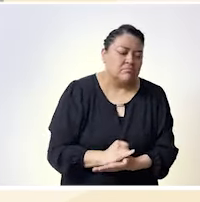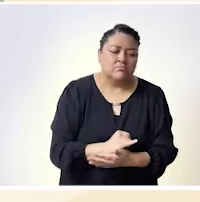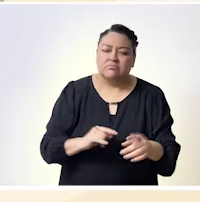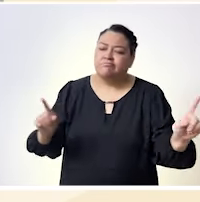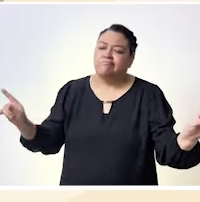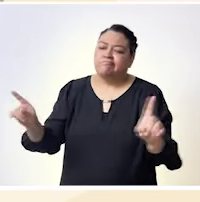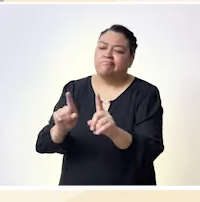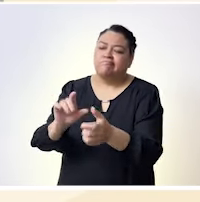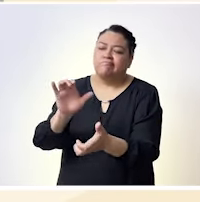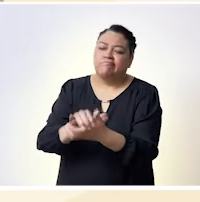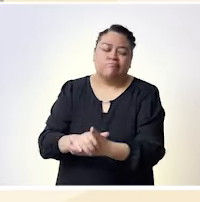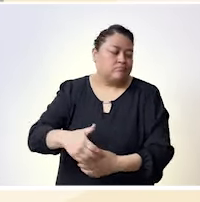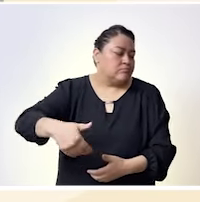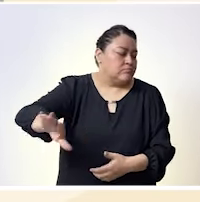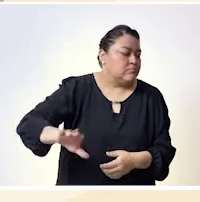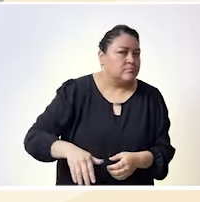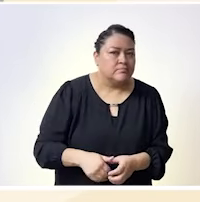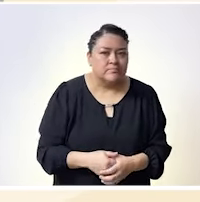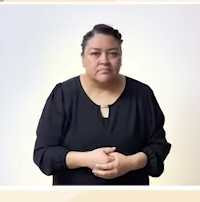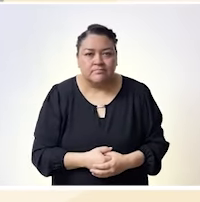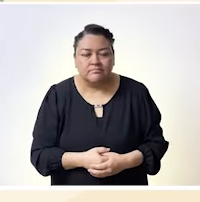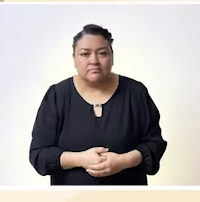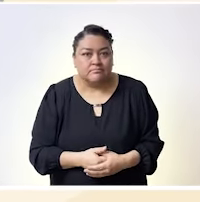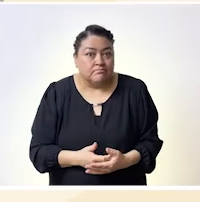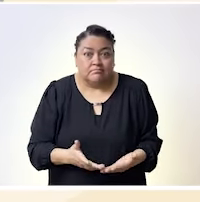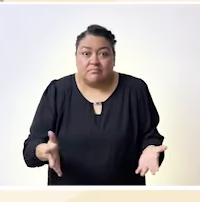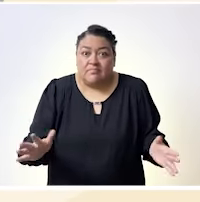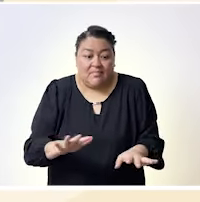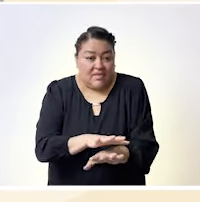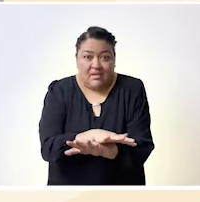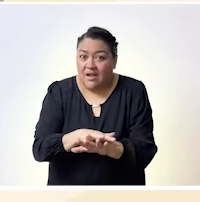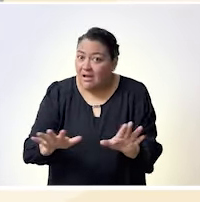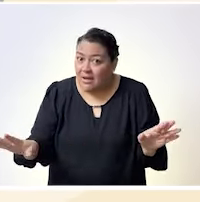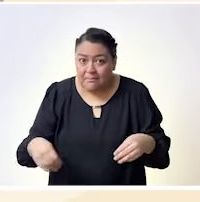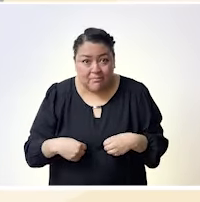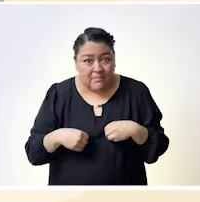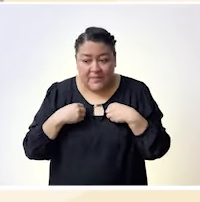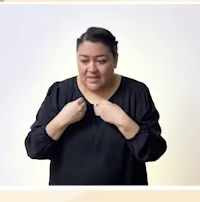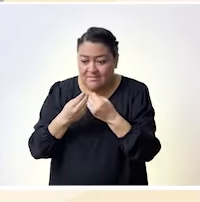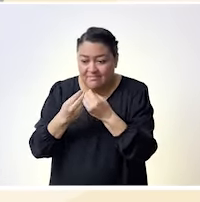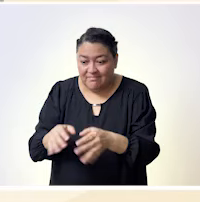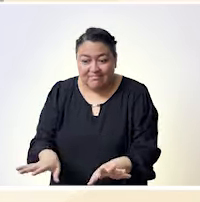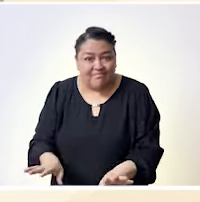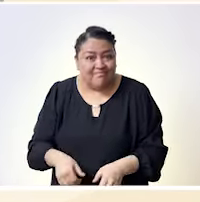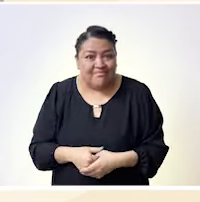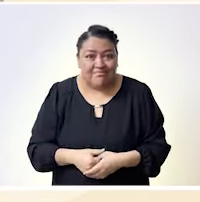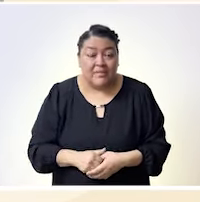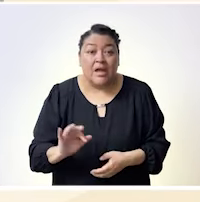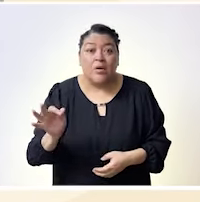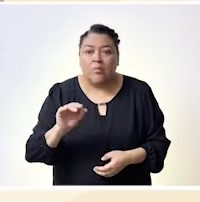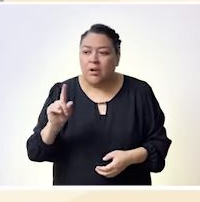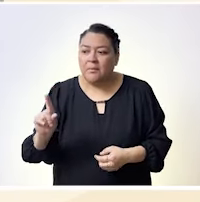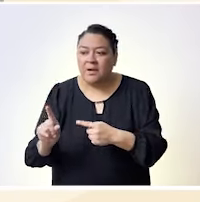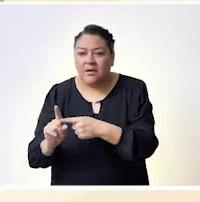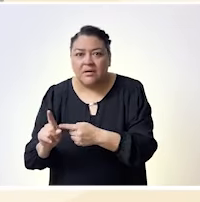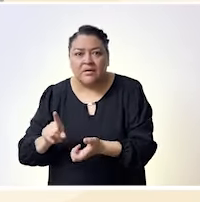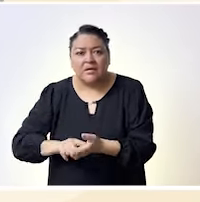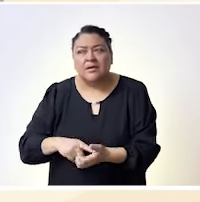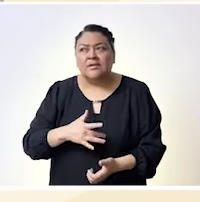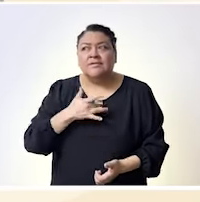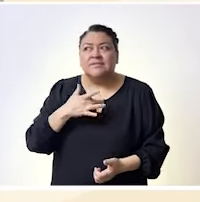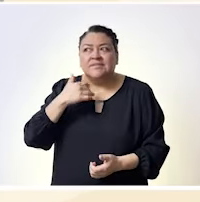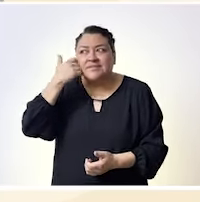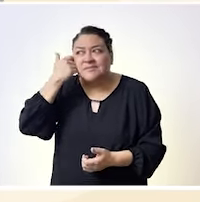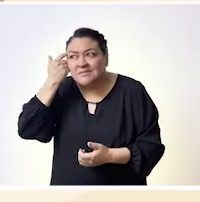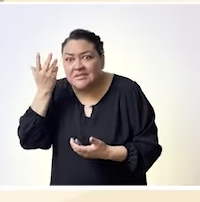como esta rebeldía y esta lucha de ser diferente y hoy ha sido como hasta